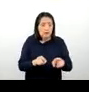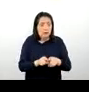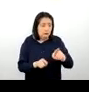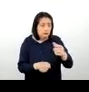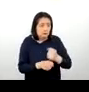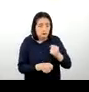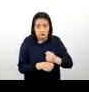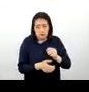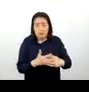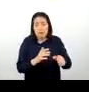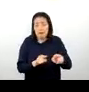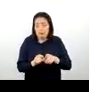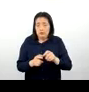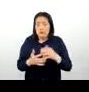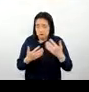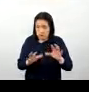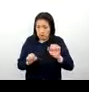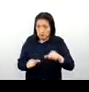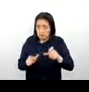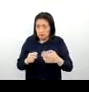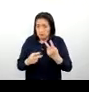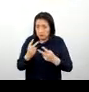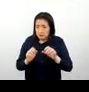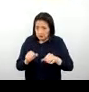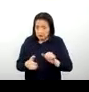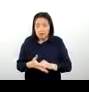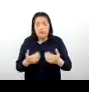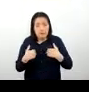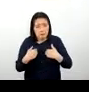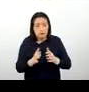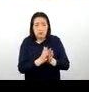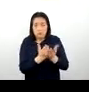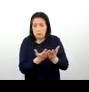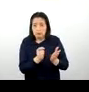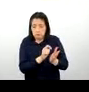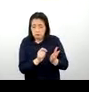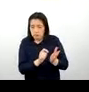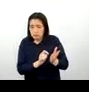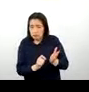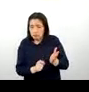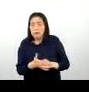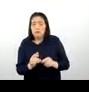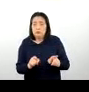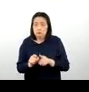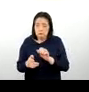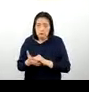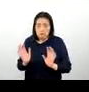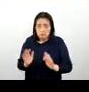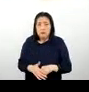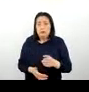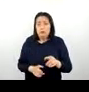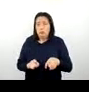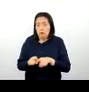arqueológicos también. Se tiene visitantes en el lugar, se tiene un cuaderno de registro para ello también de igual manera en la cueva de Piquimachay, ¿no?